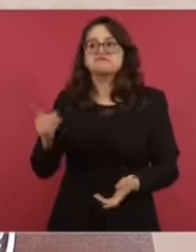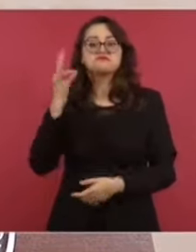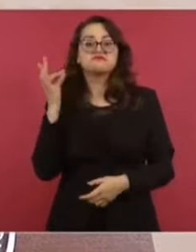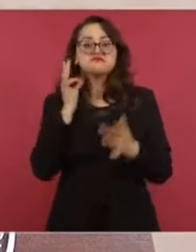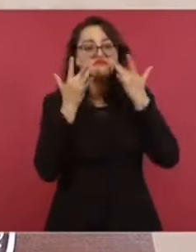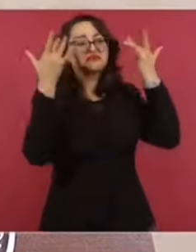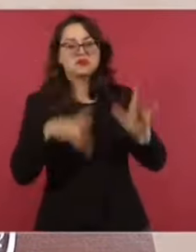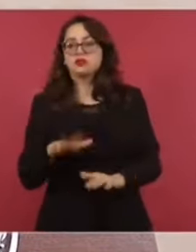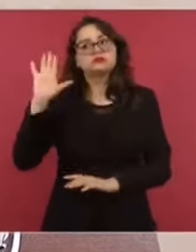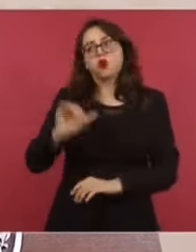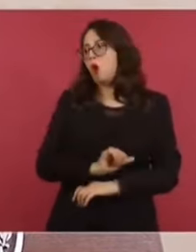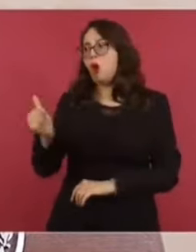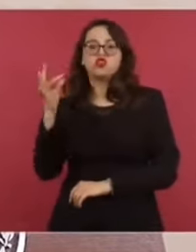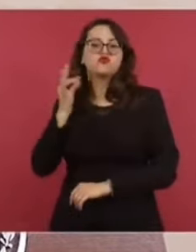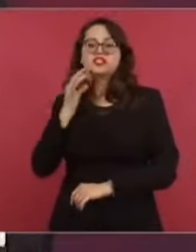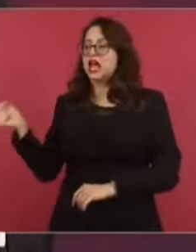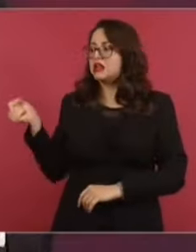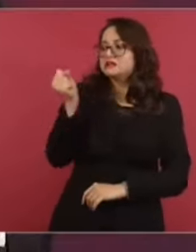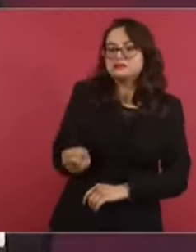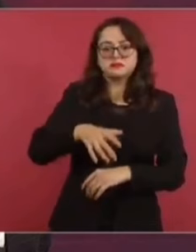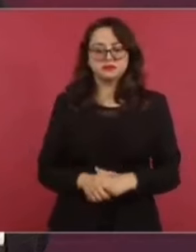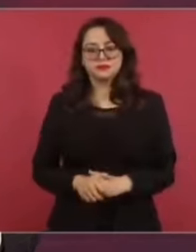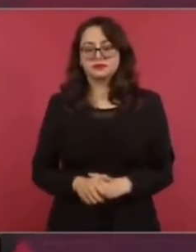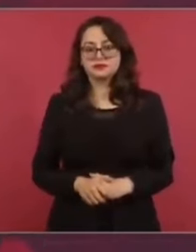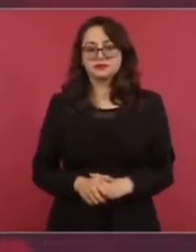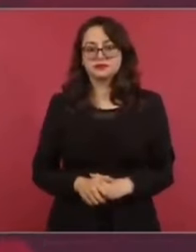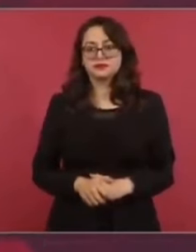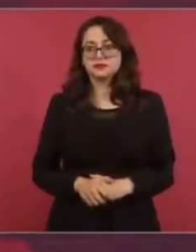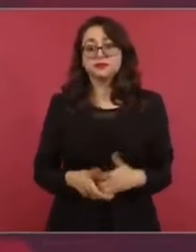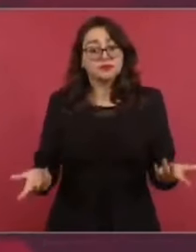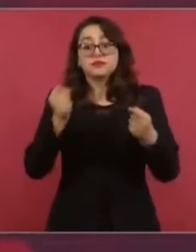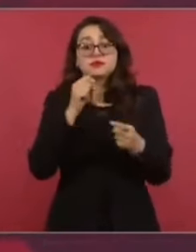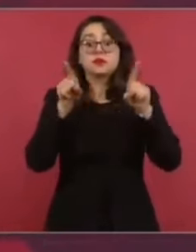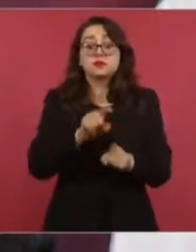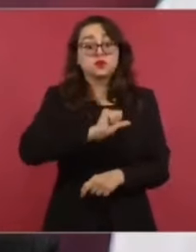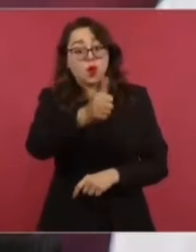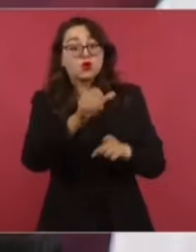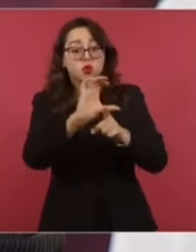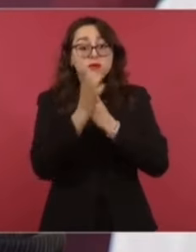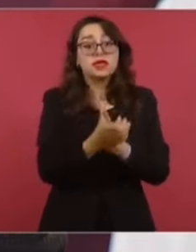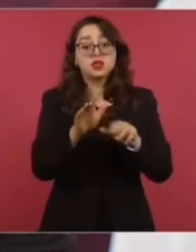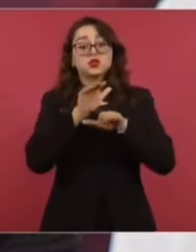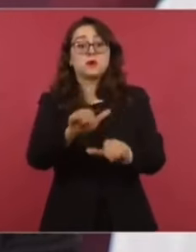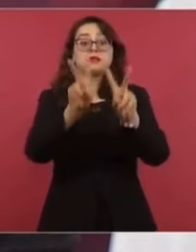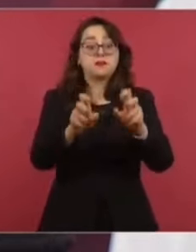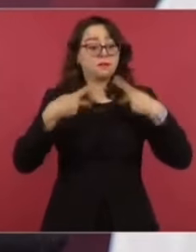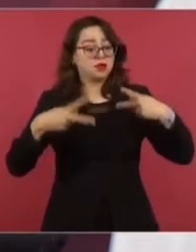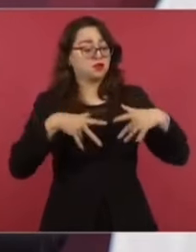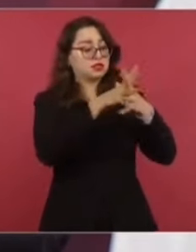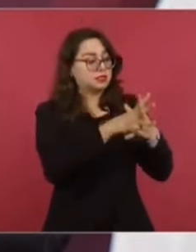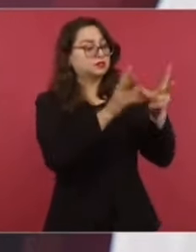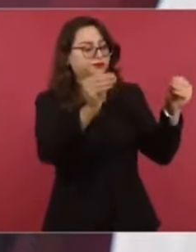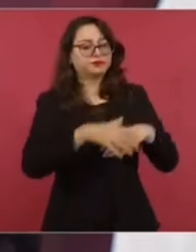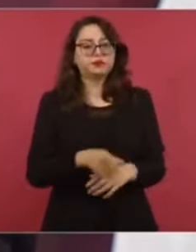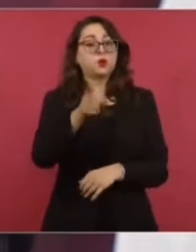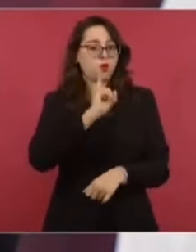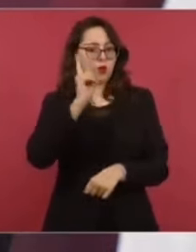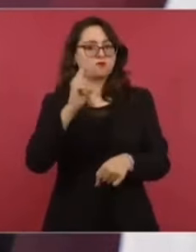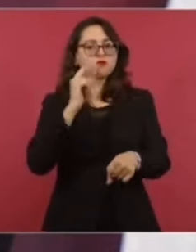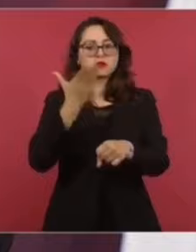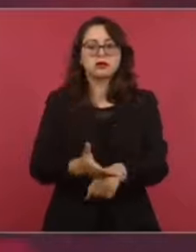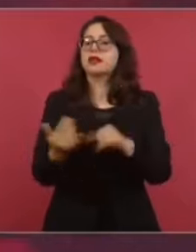otro caso, el de la encargada de desaparecidos. Lo mismo resulta que